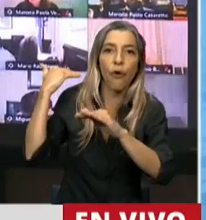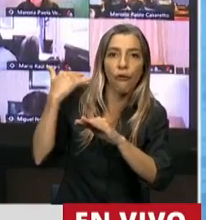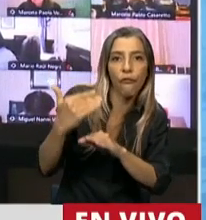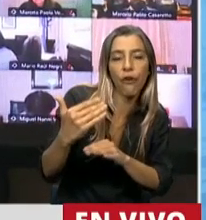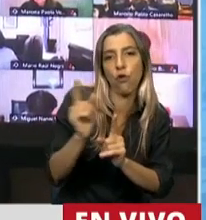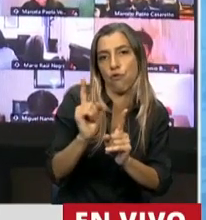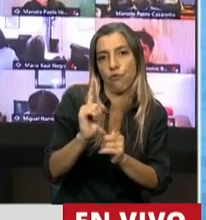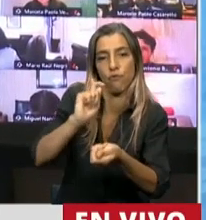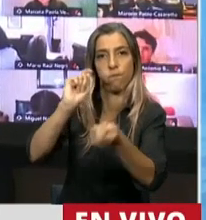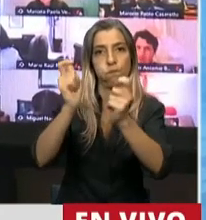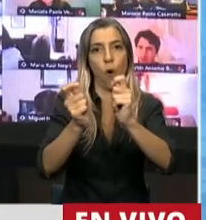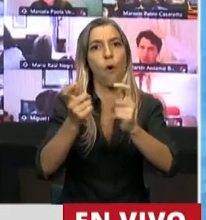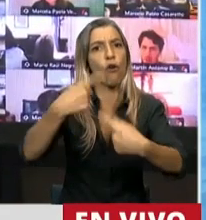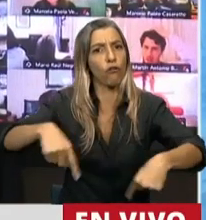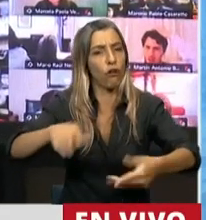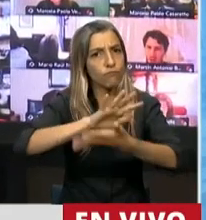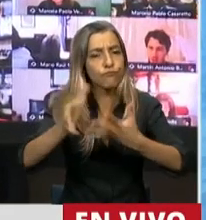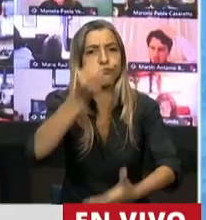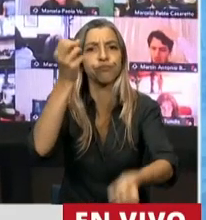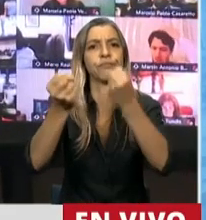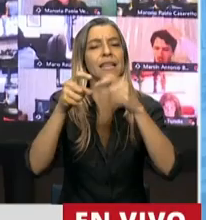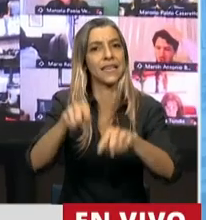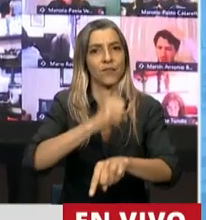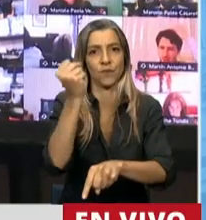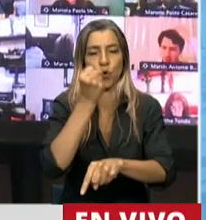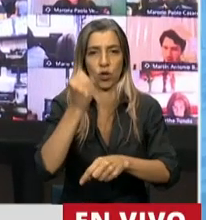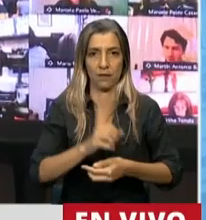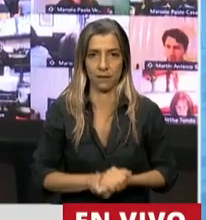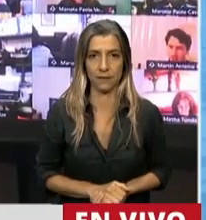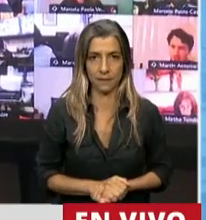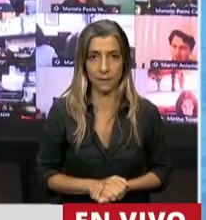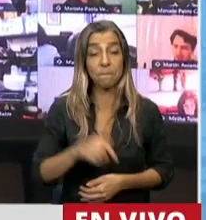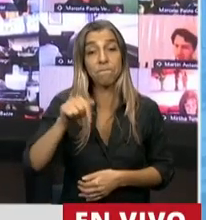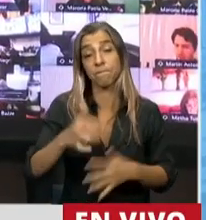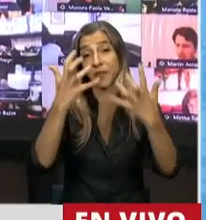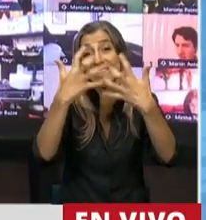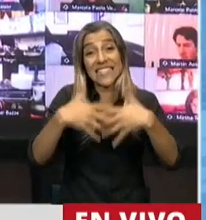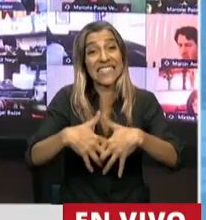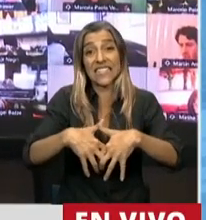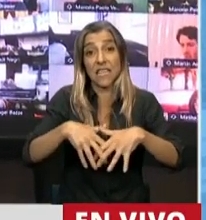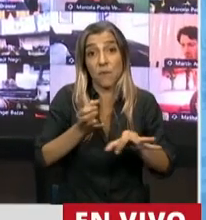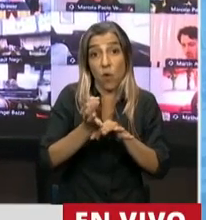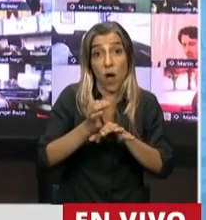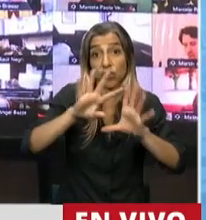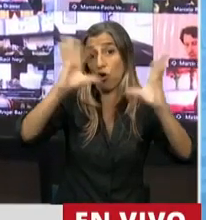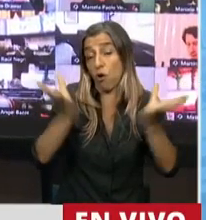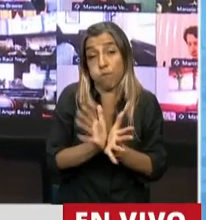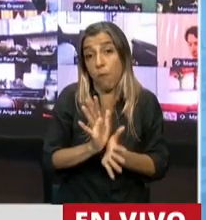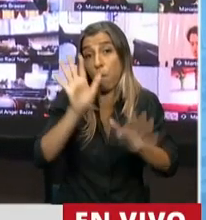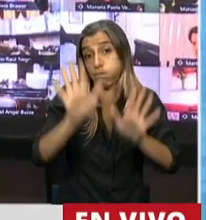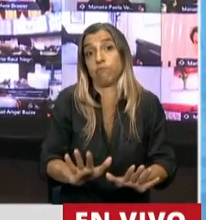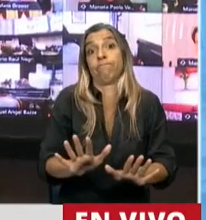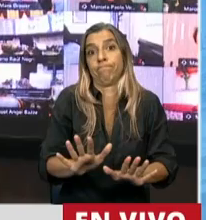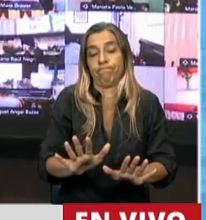Tener un sistema educativo parado producto de la pandemia es